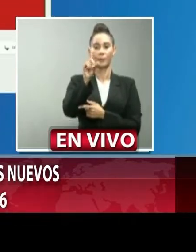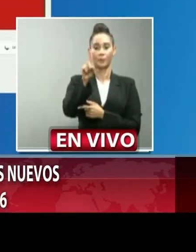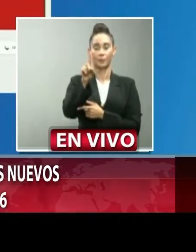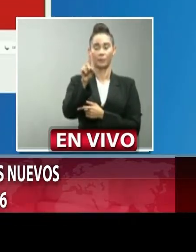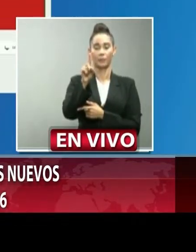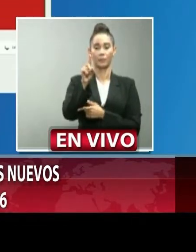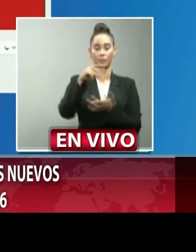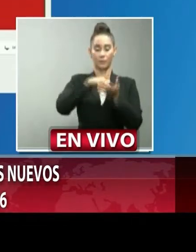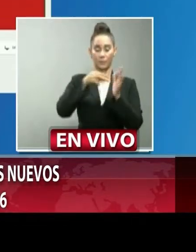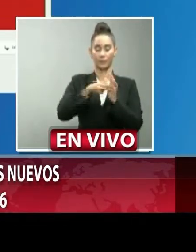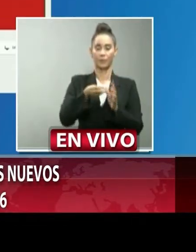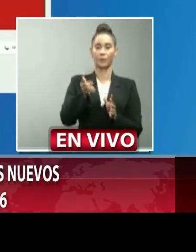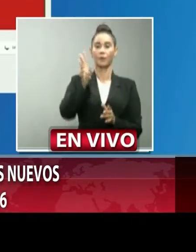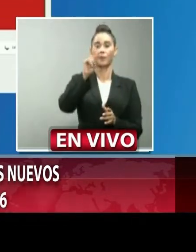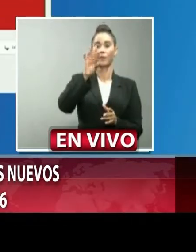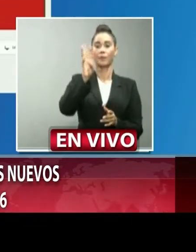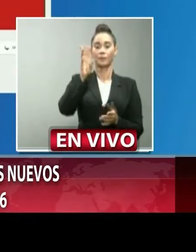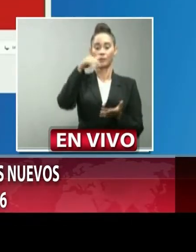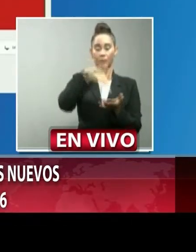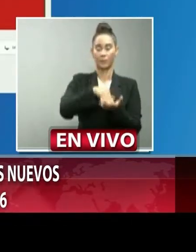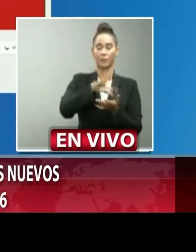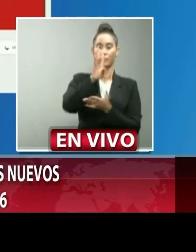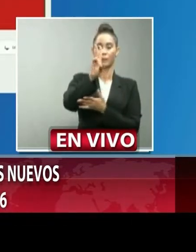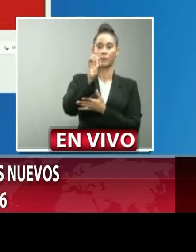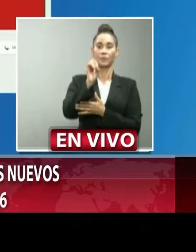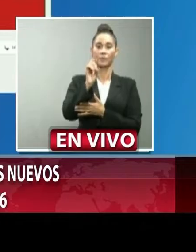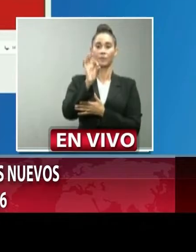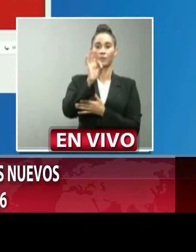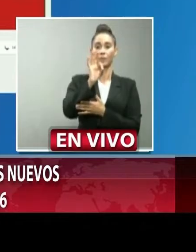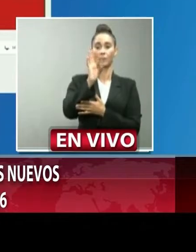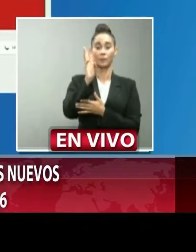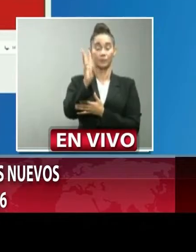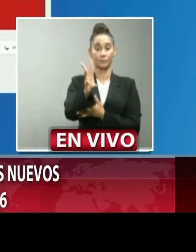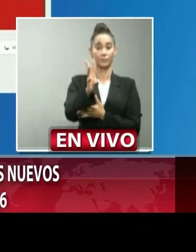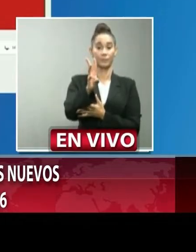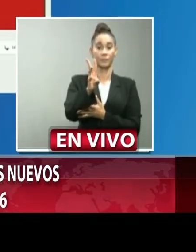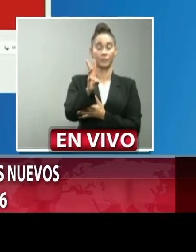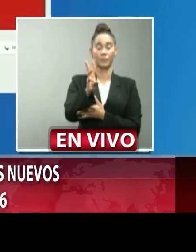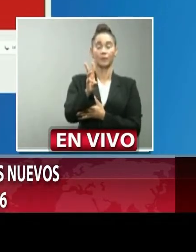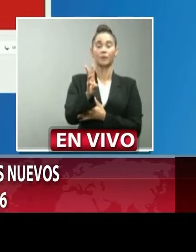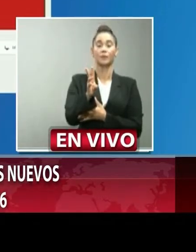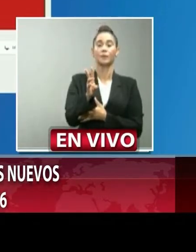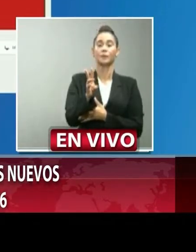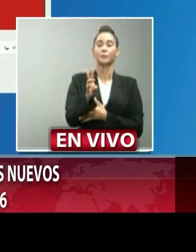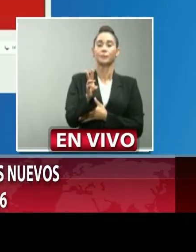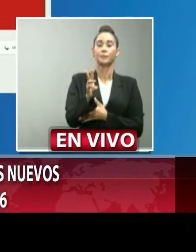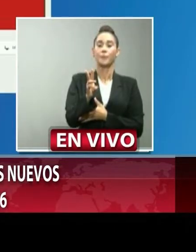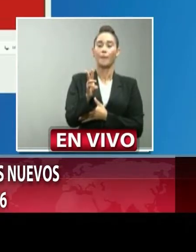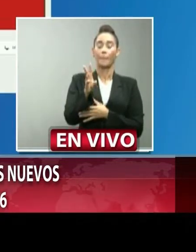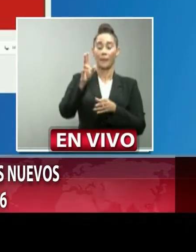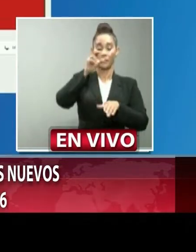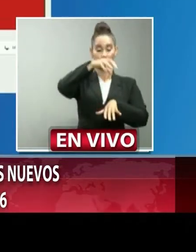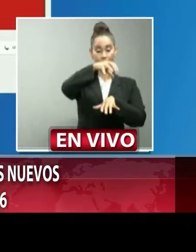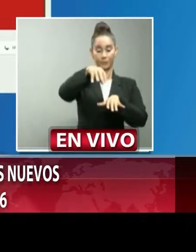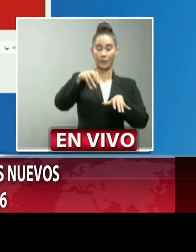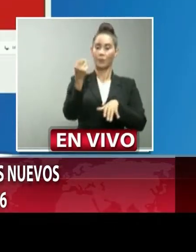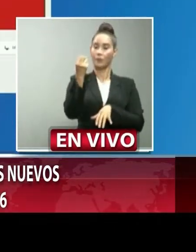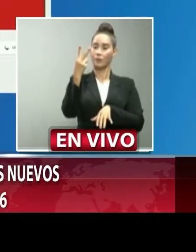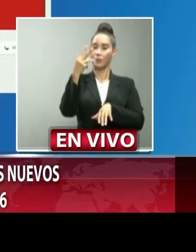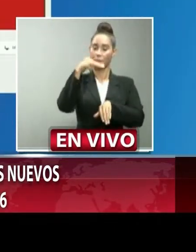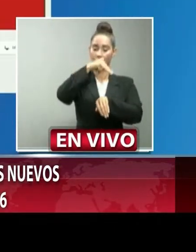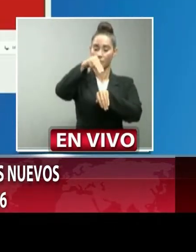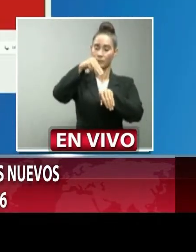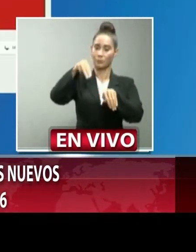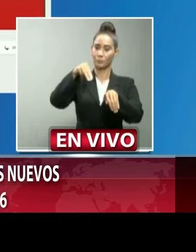decir 26.796 de los casos están en 12 municipios